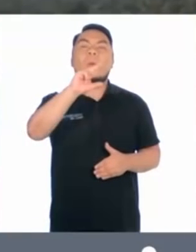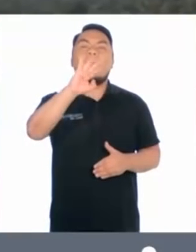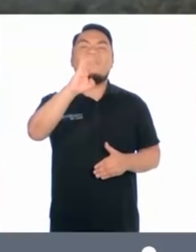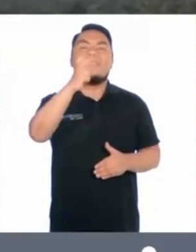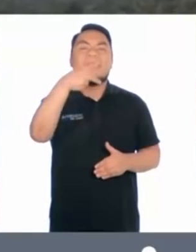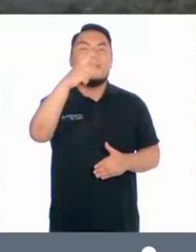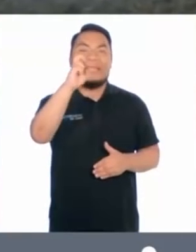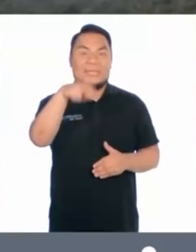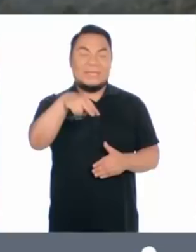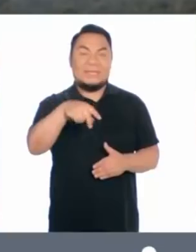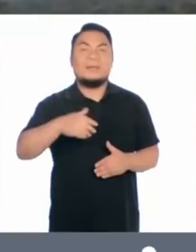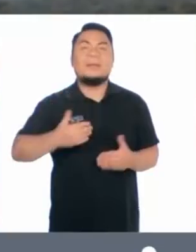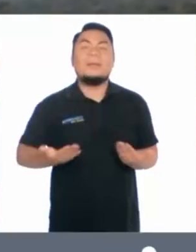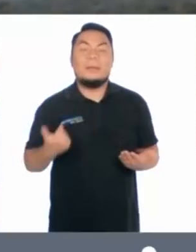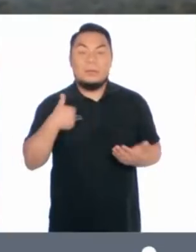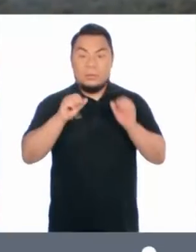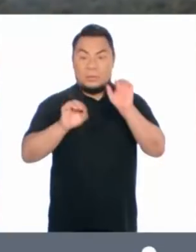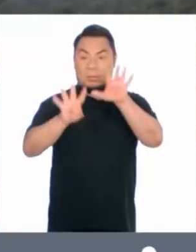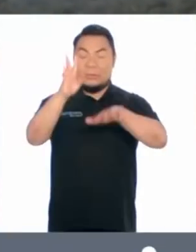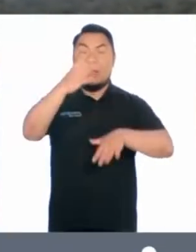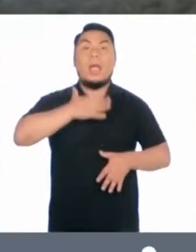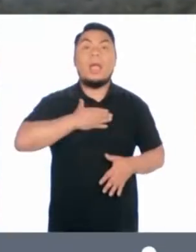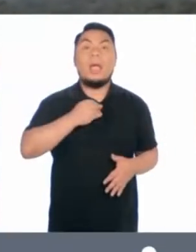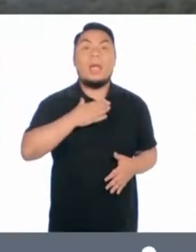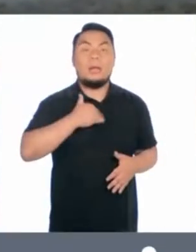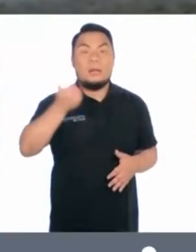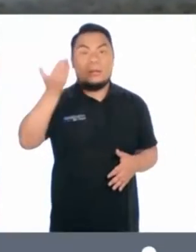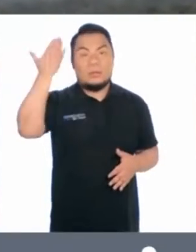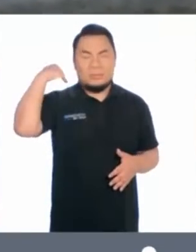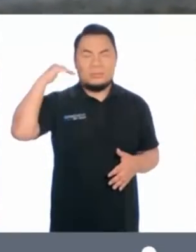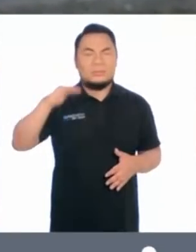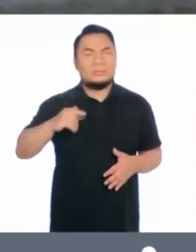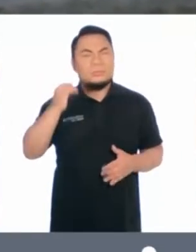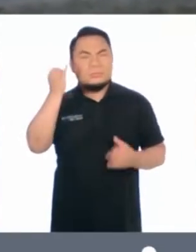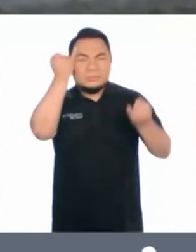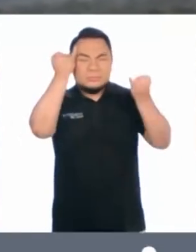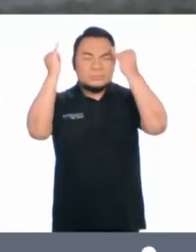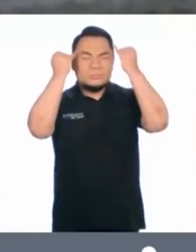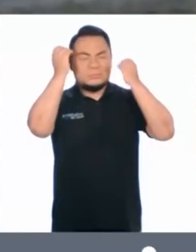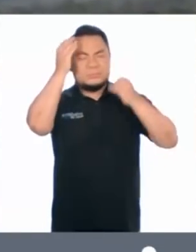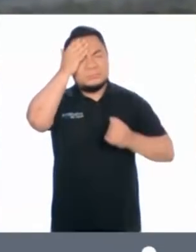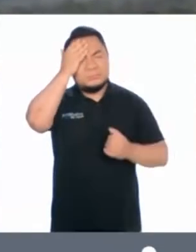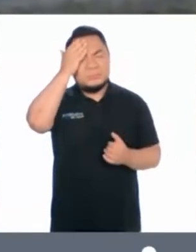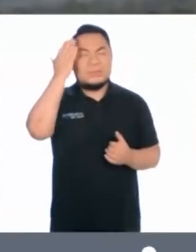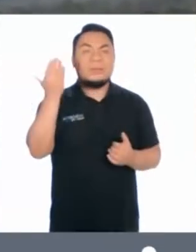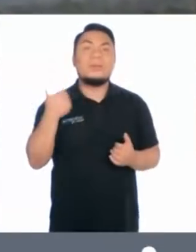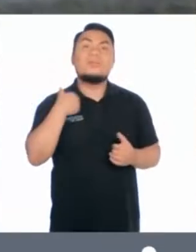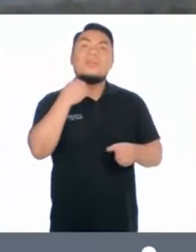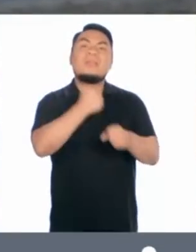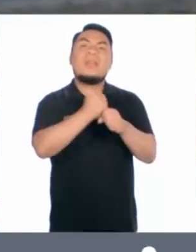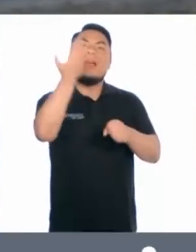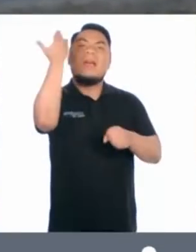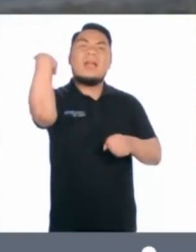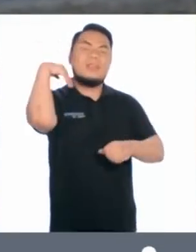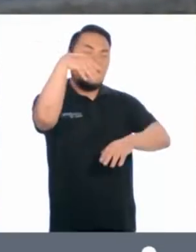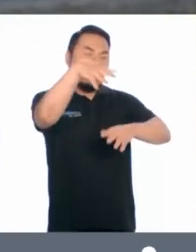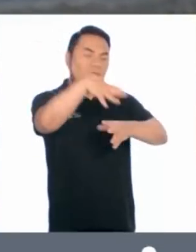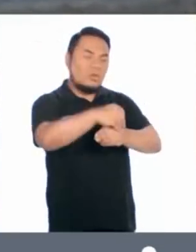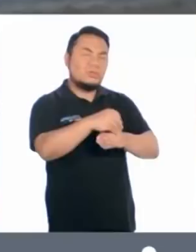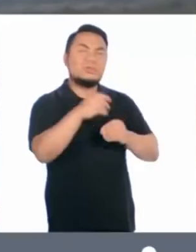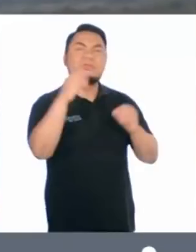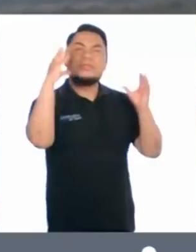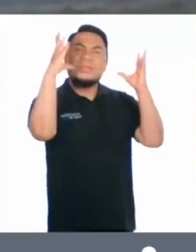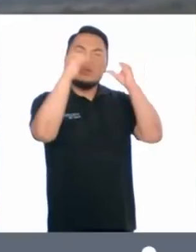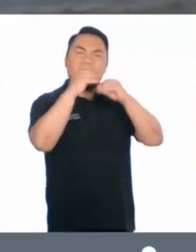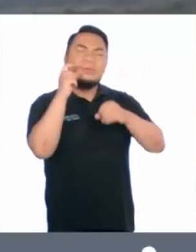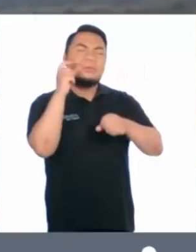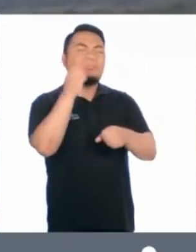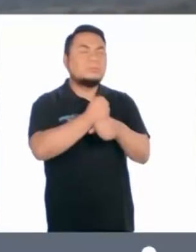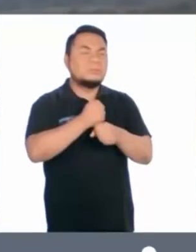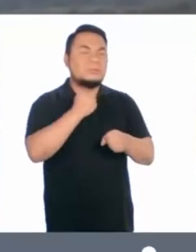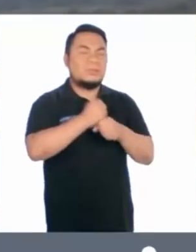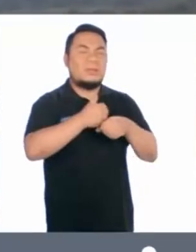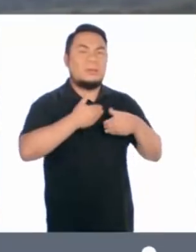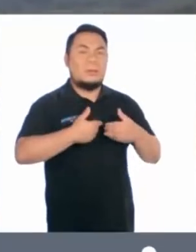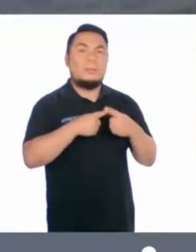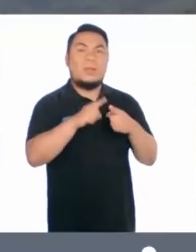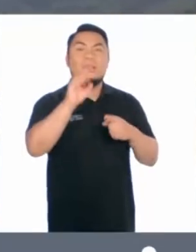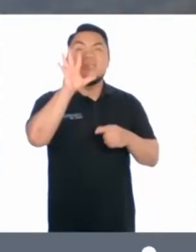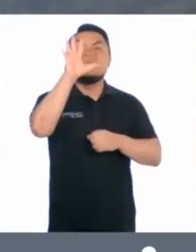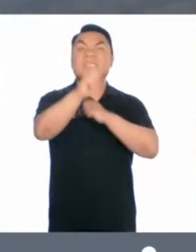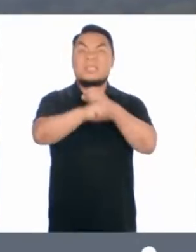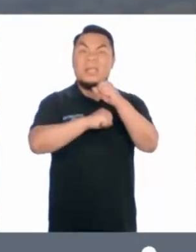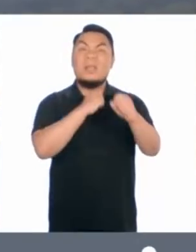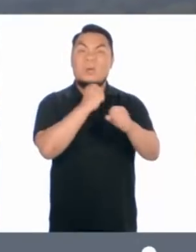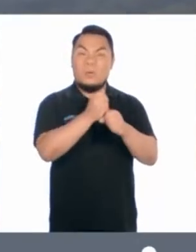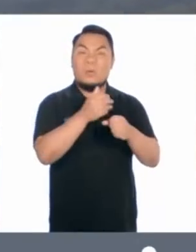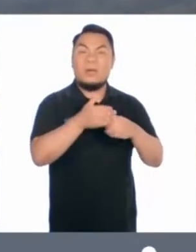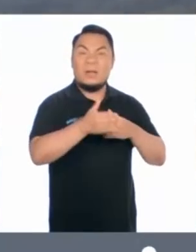fundador de Bambuceros. A mis 12 años comencé trabajando en la franería. Trabajaba de noche y de día estudiaba. Así fue durante